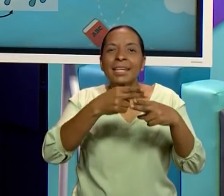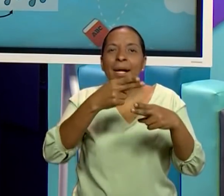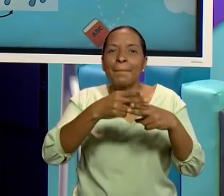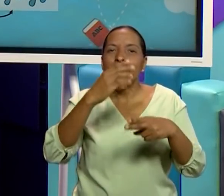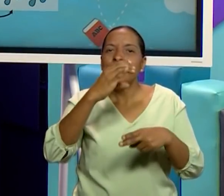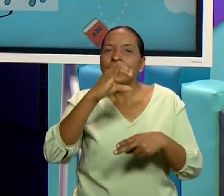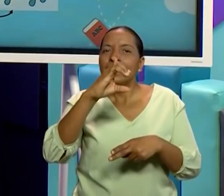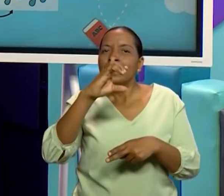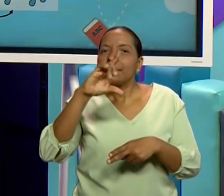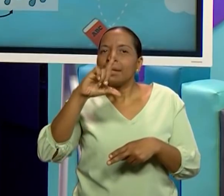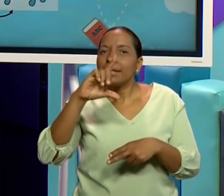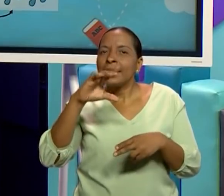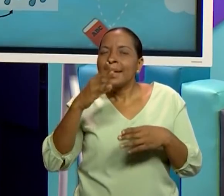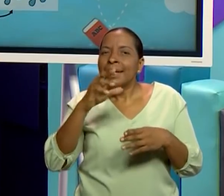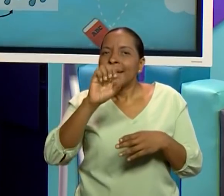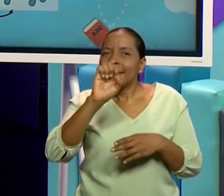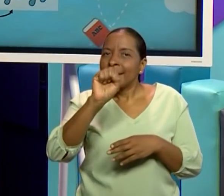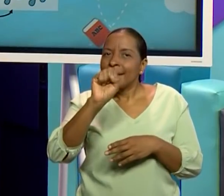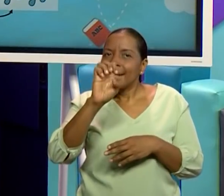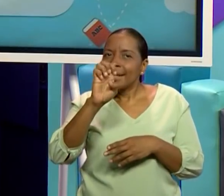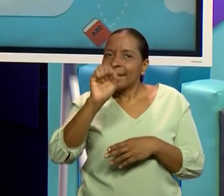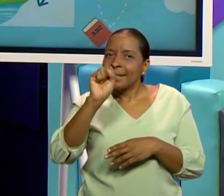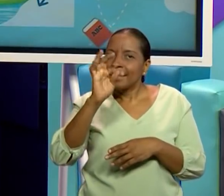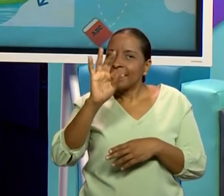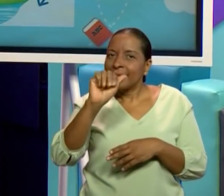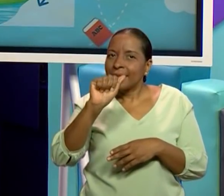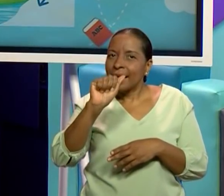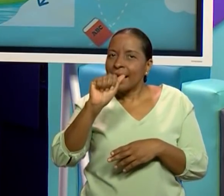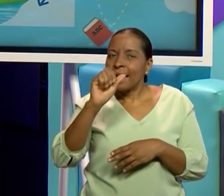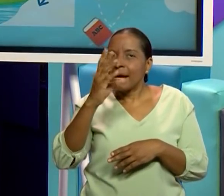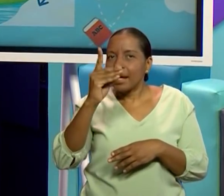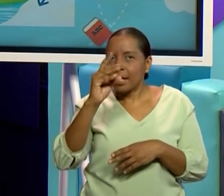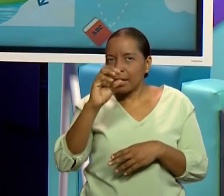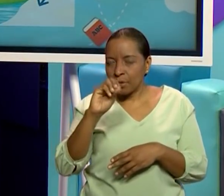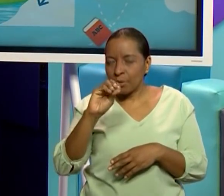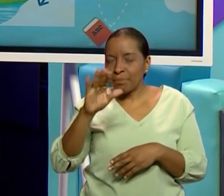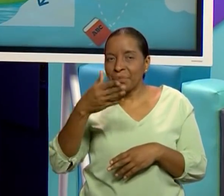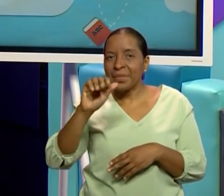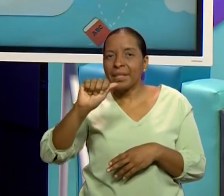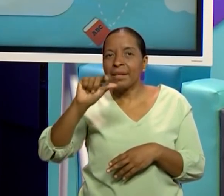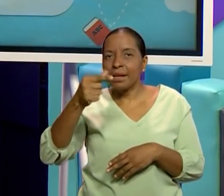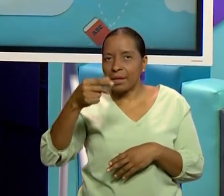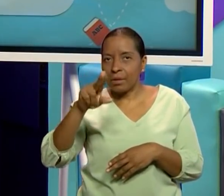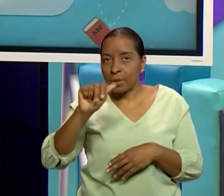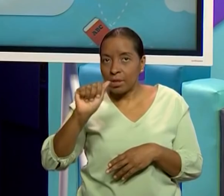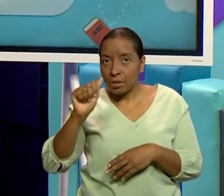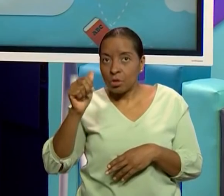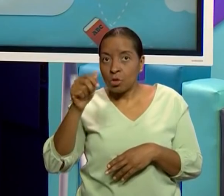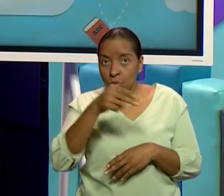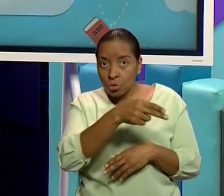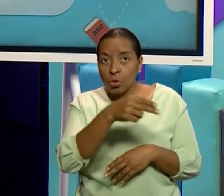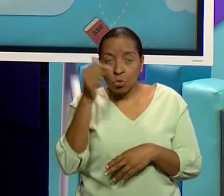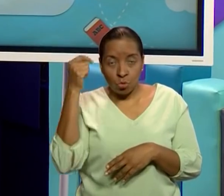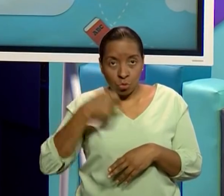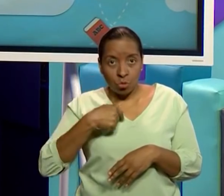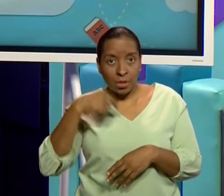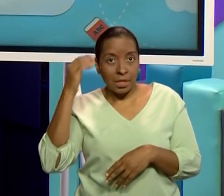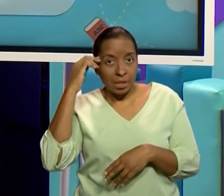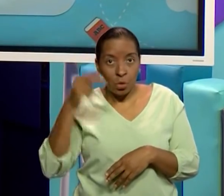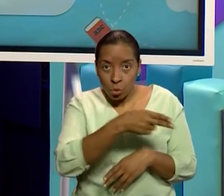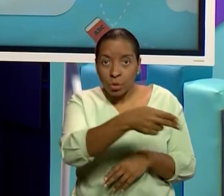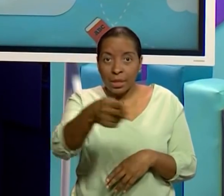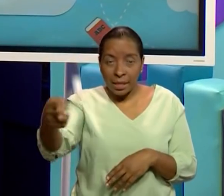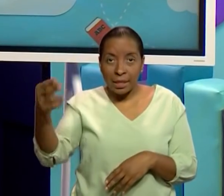estados. Muy bien. Los estados del agua, y yo sé que ustedes lo conocen, aquí están, los estados del agua,